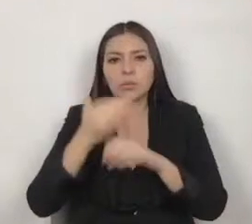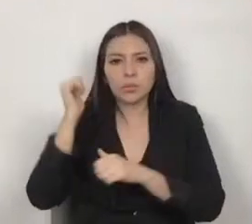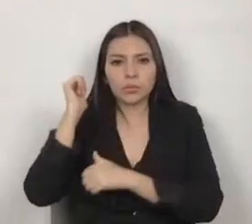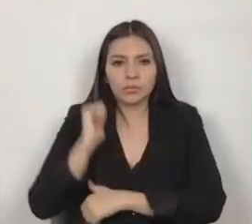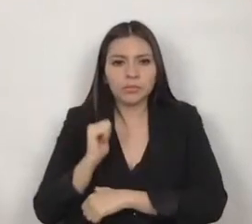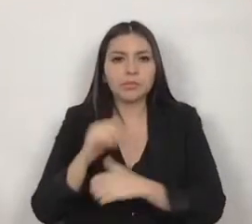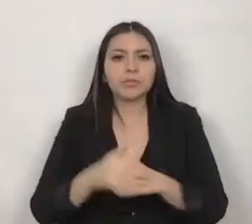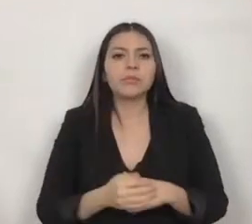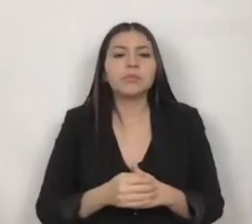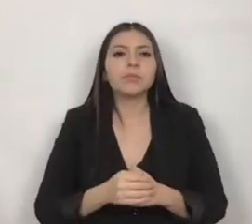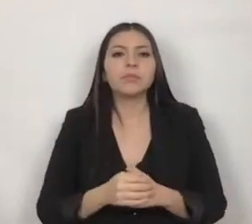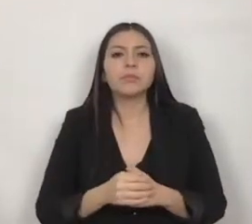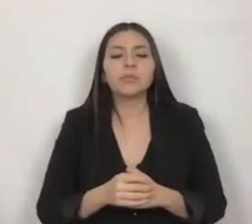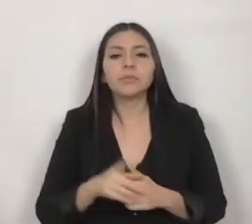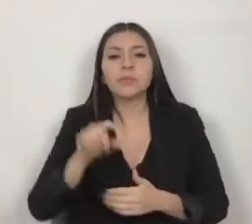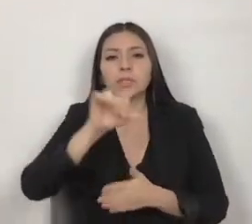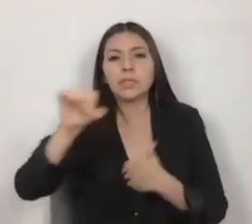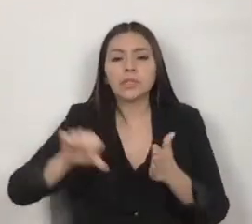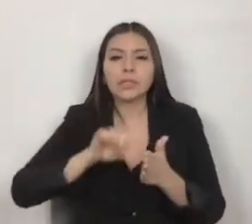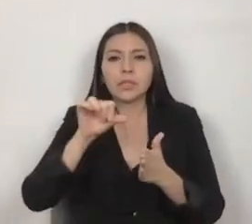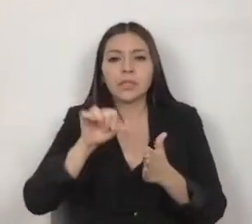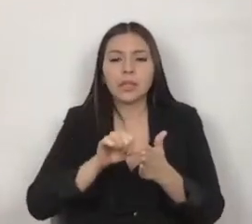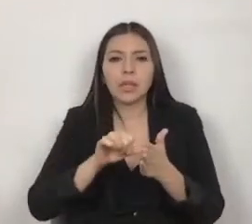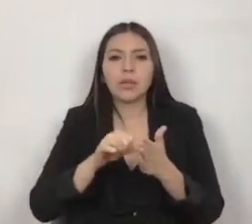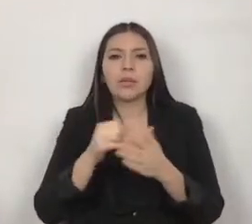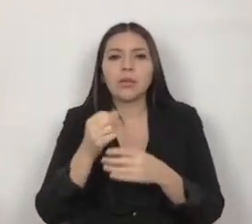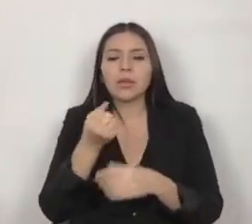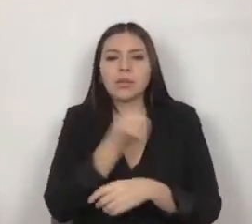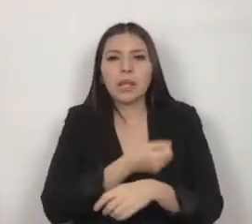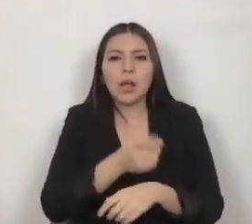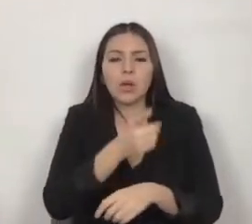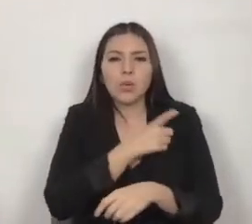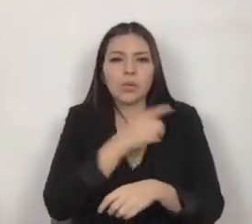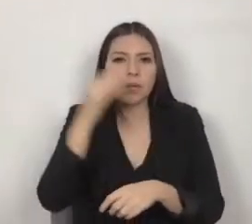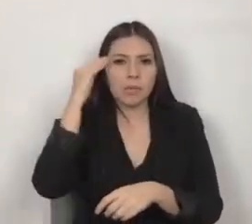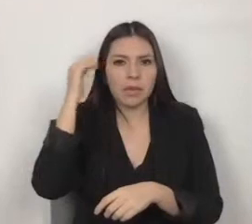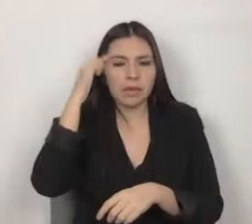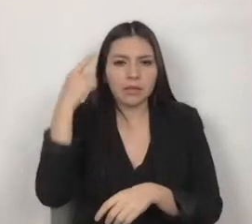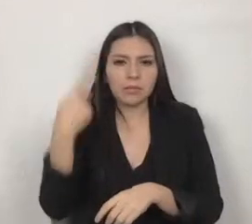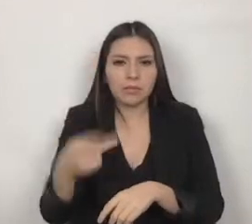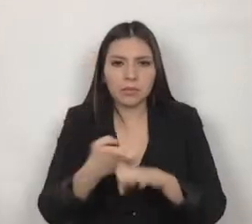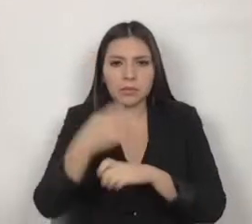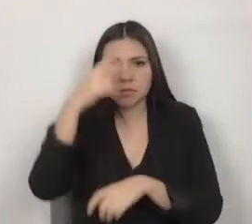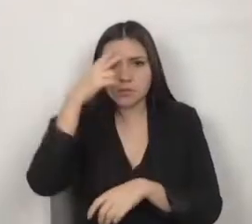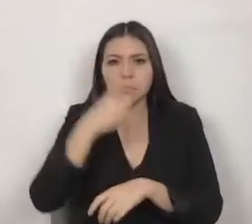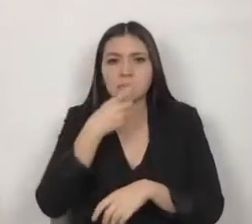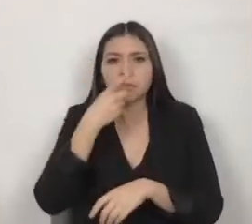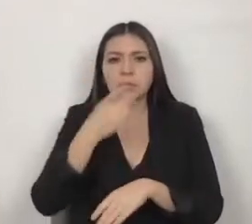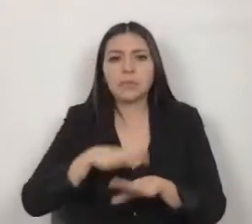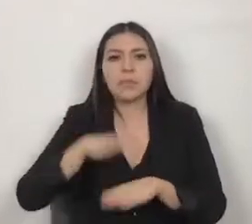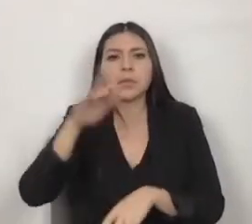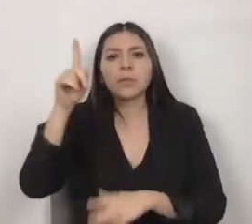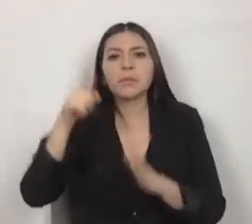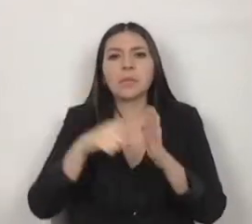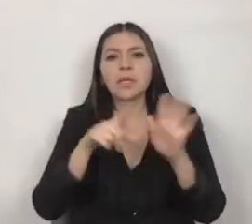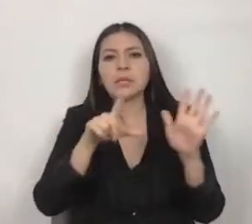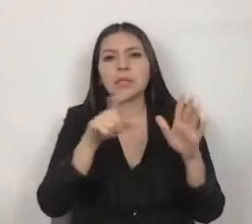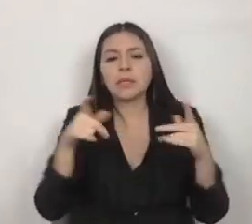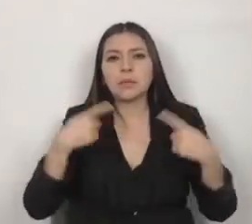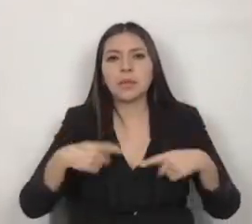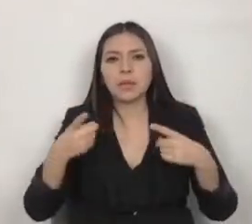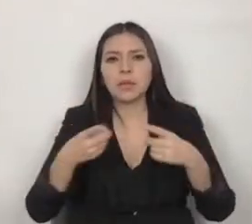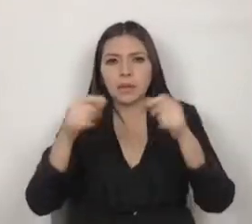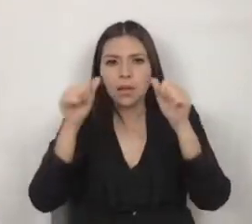del Centro Integral de Salud Mental del Instituto de Salud del Estado de México, se han atendido más de 1,700 pacientes, de los